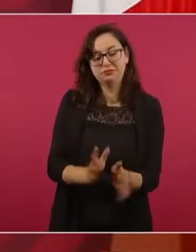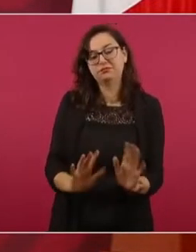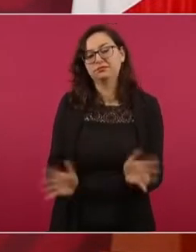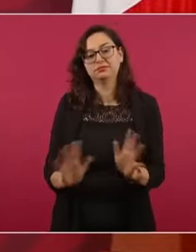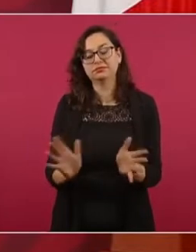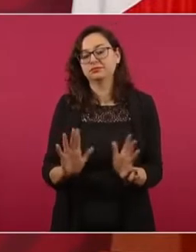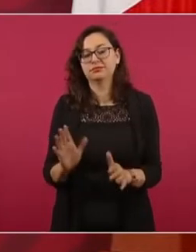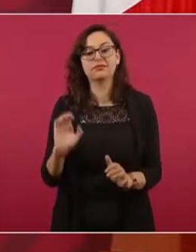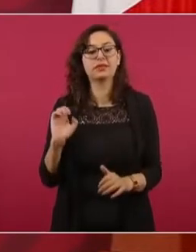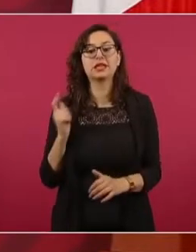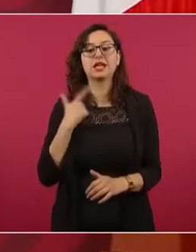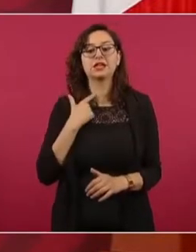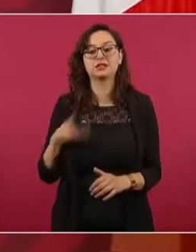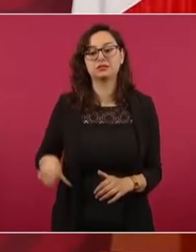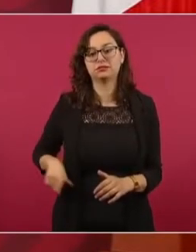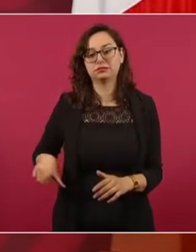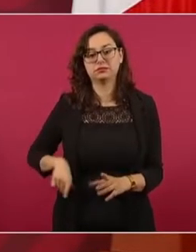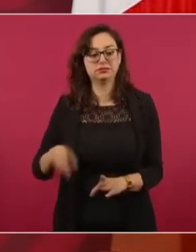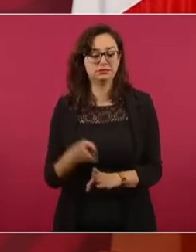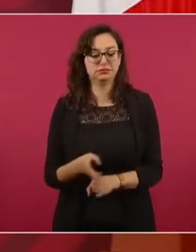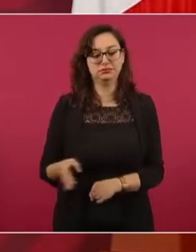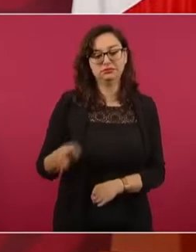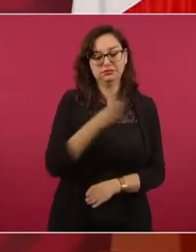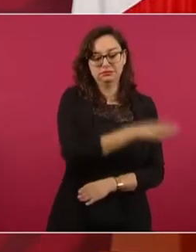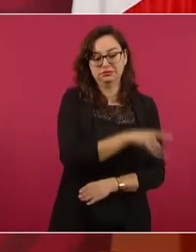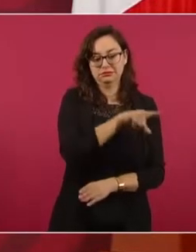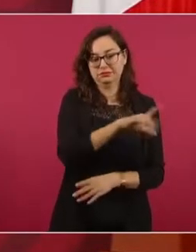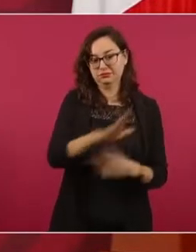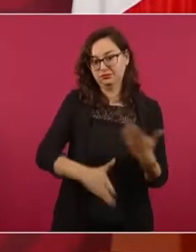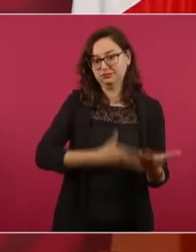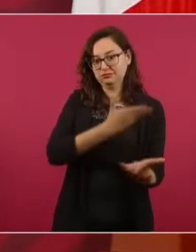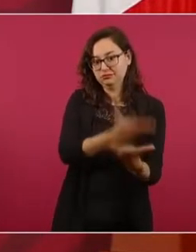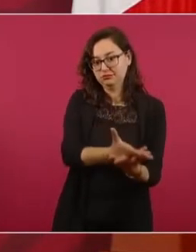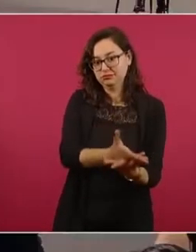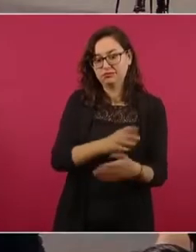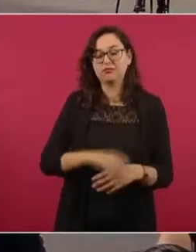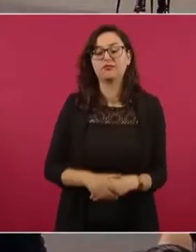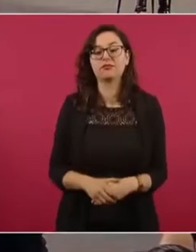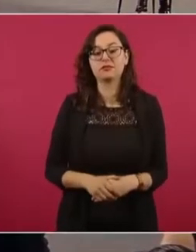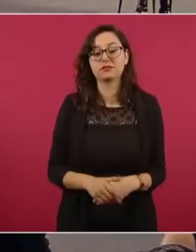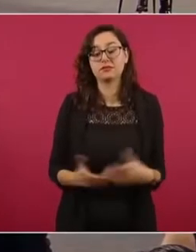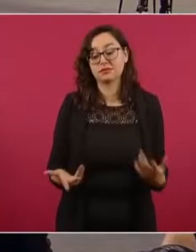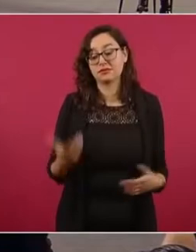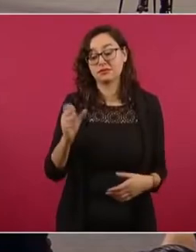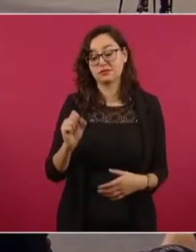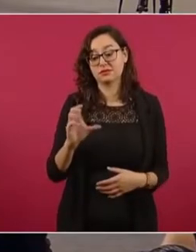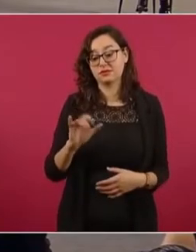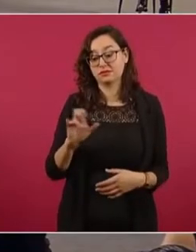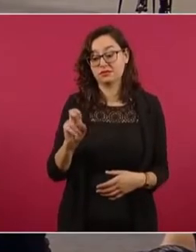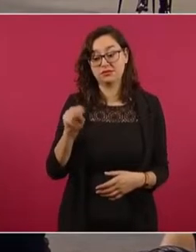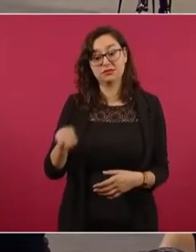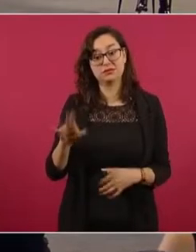sexenio anterior y ya aclaró la Corte.